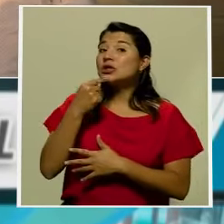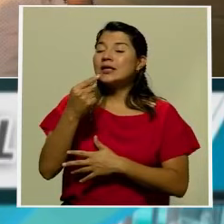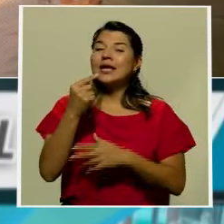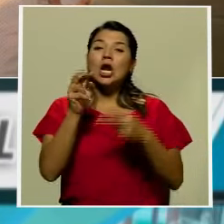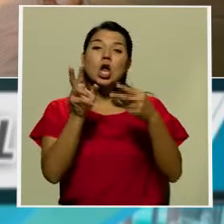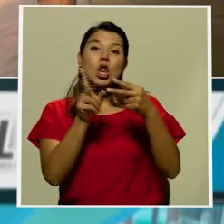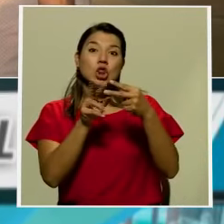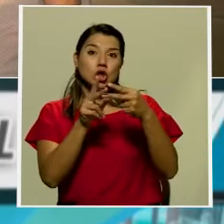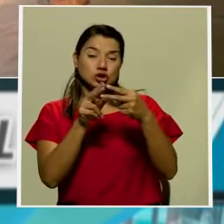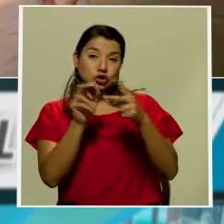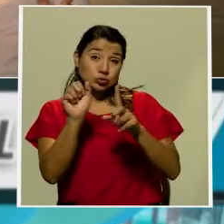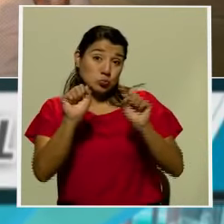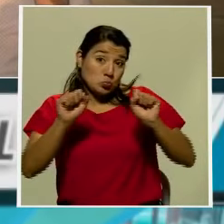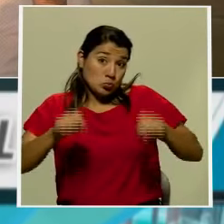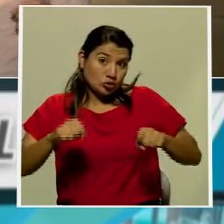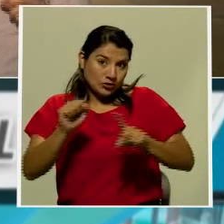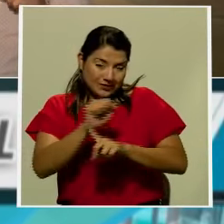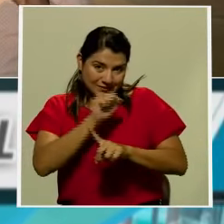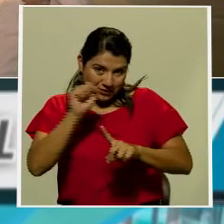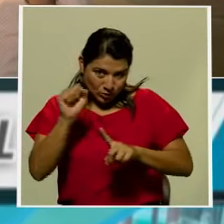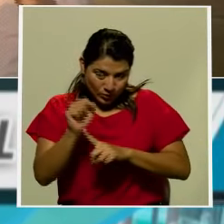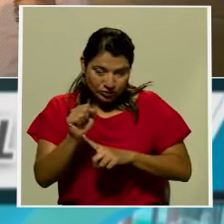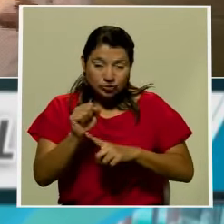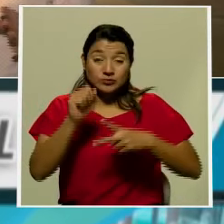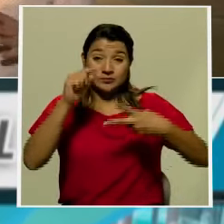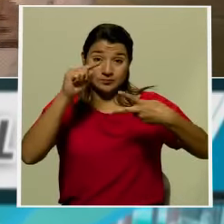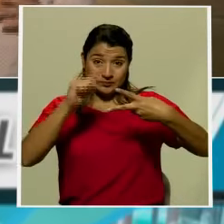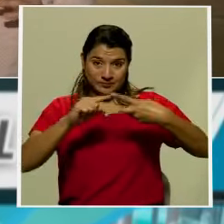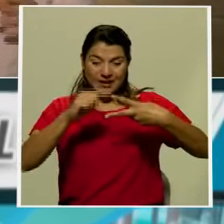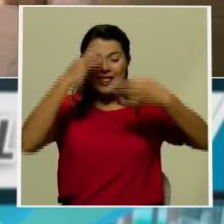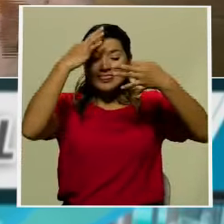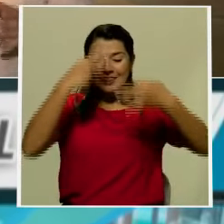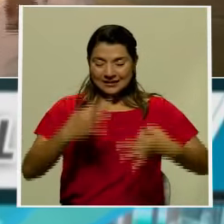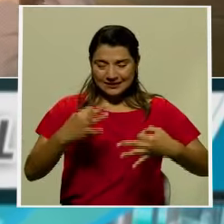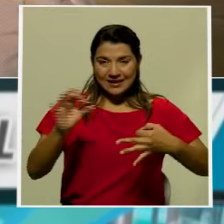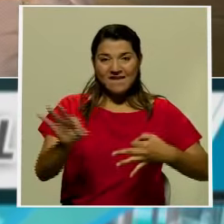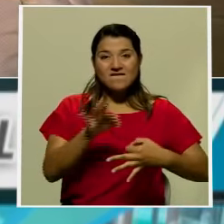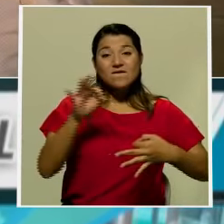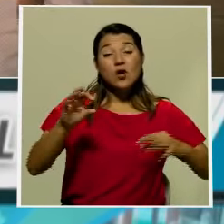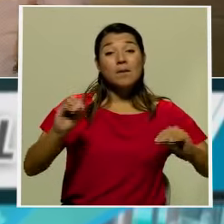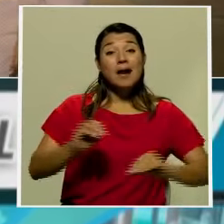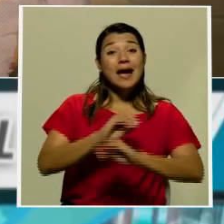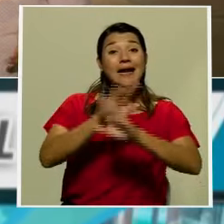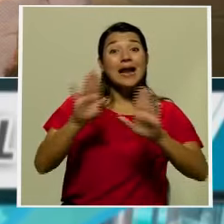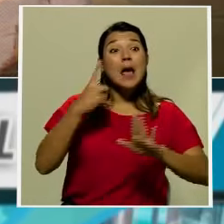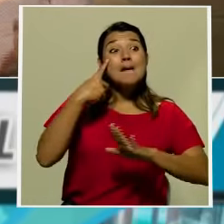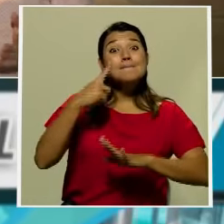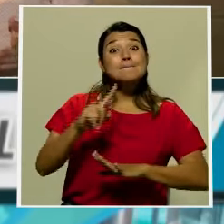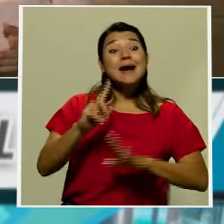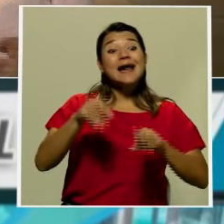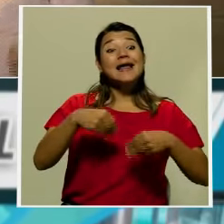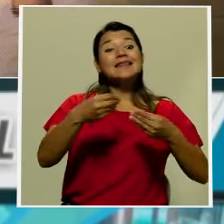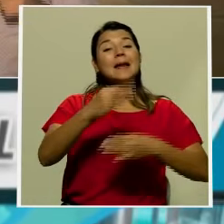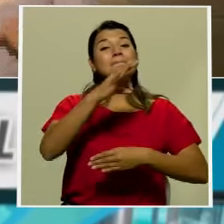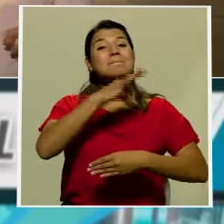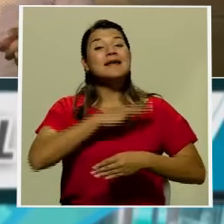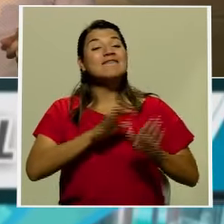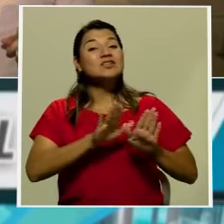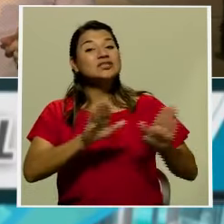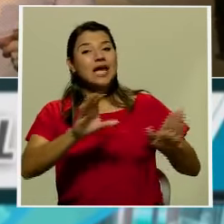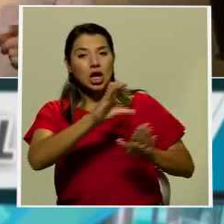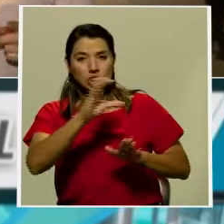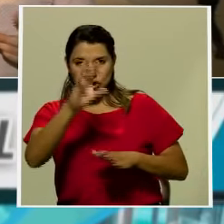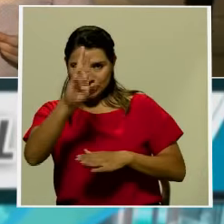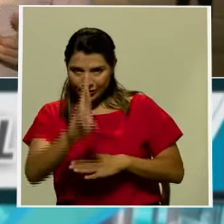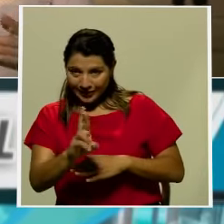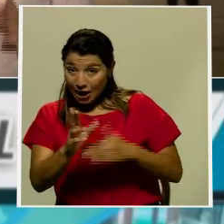ponerse realmente la flor en el ojal y tener las decisiones claras para el beneficio de Costa Rica en este momento aunque eso